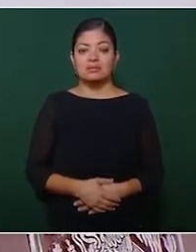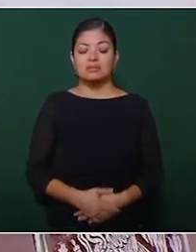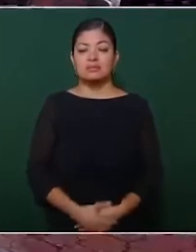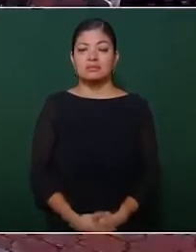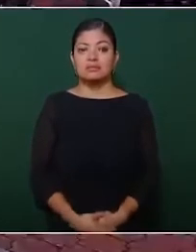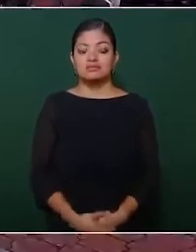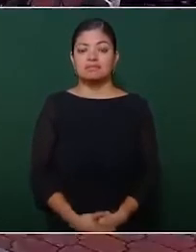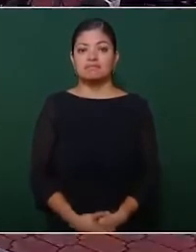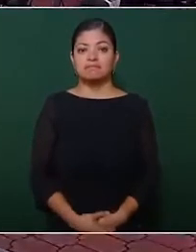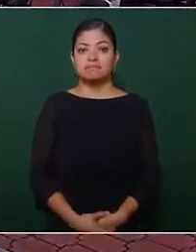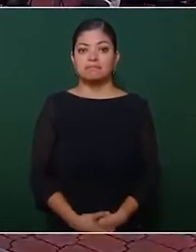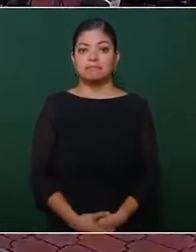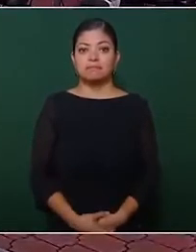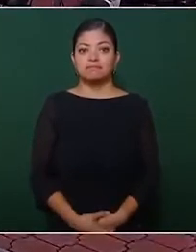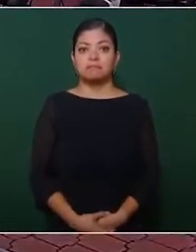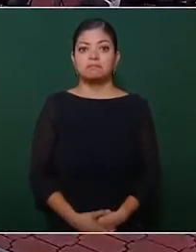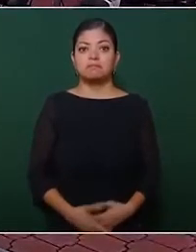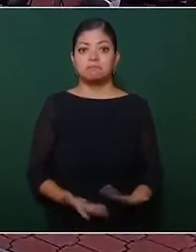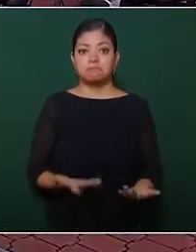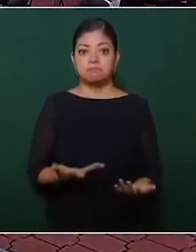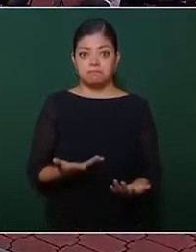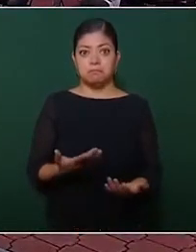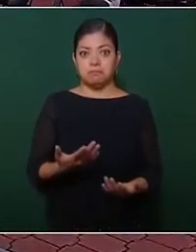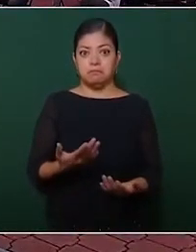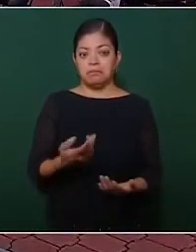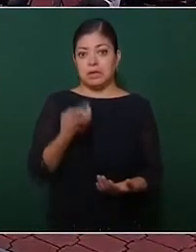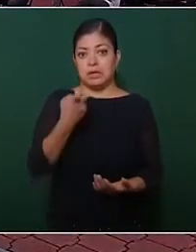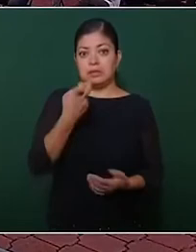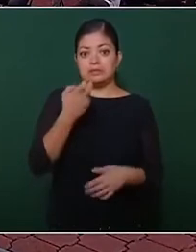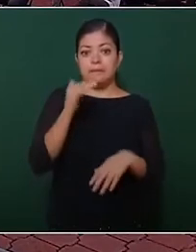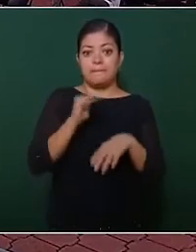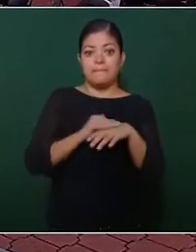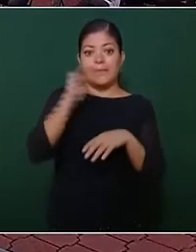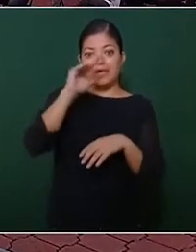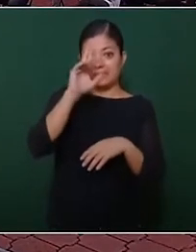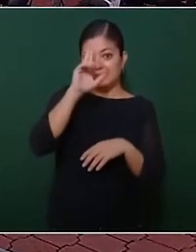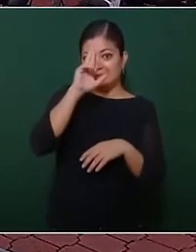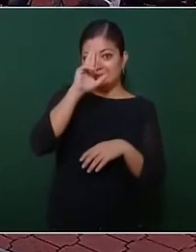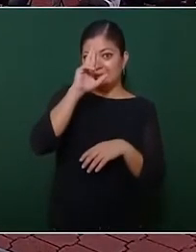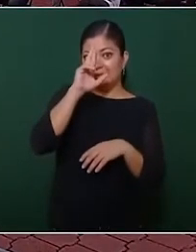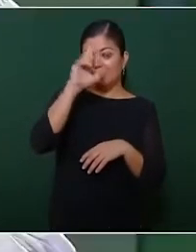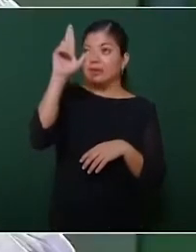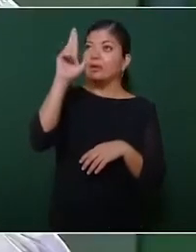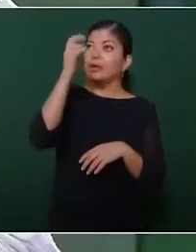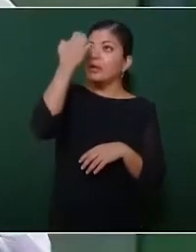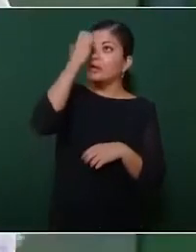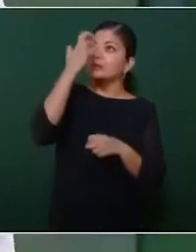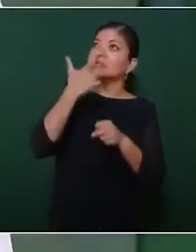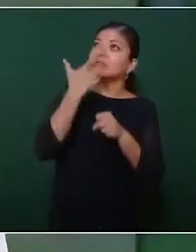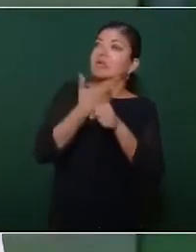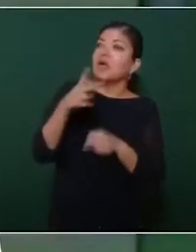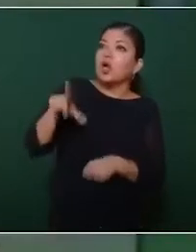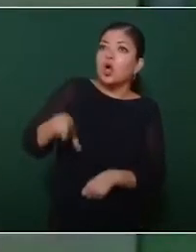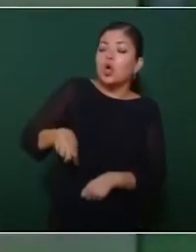Tenemos una relación de más respeto con los gobiernos extranjeros,